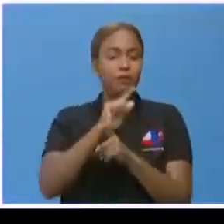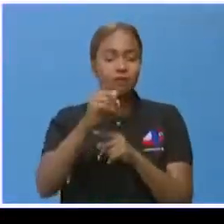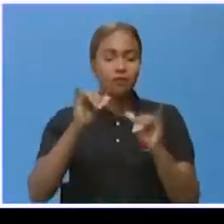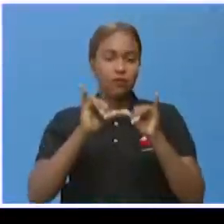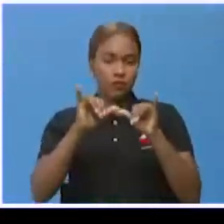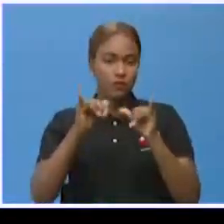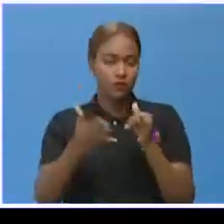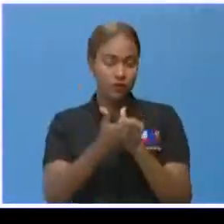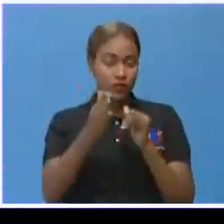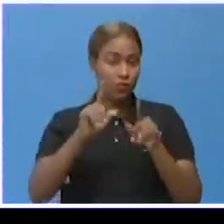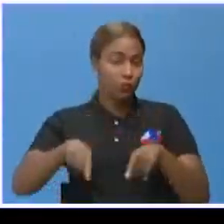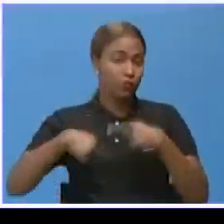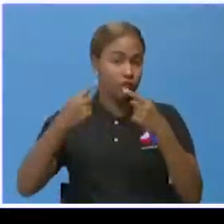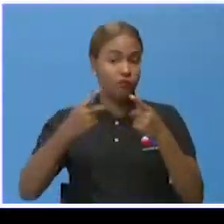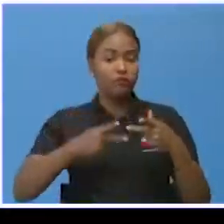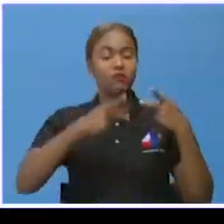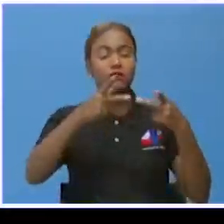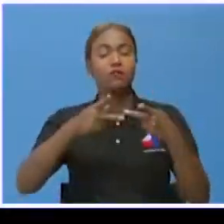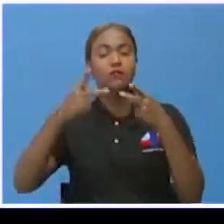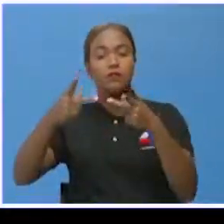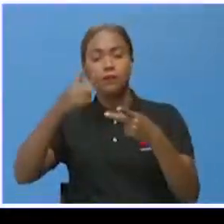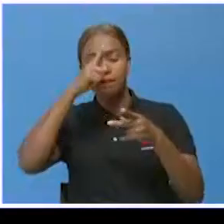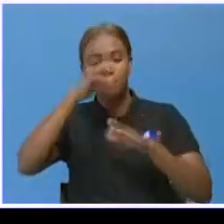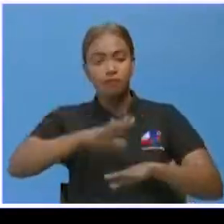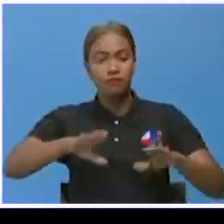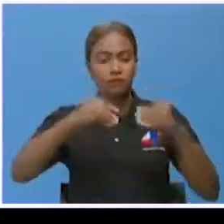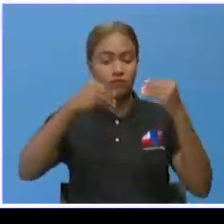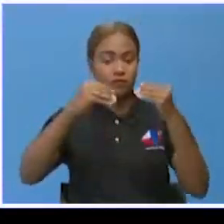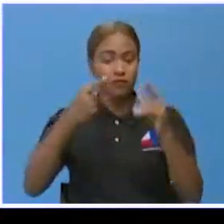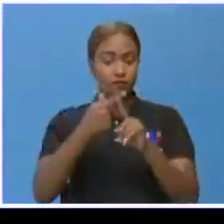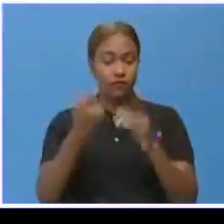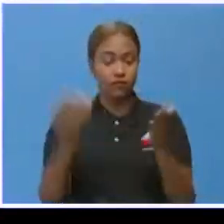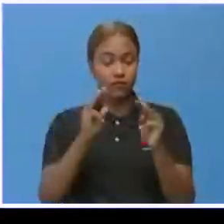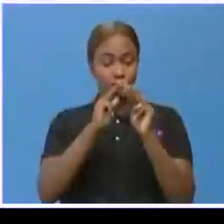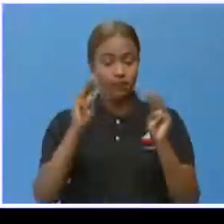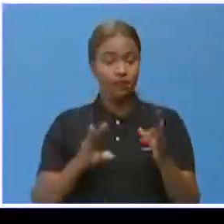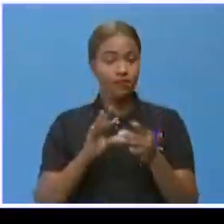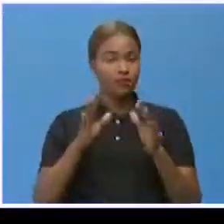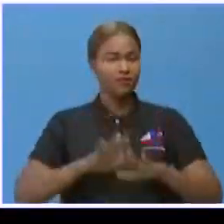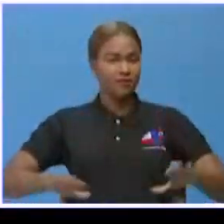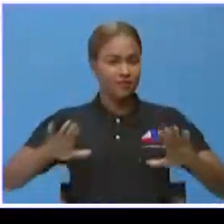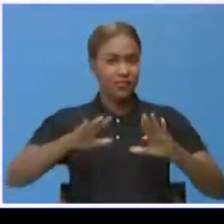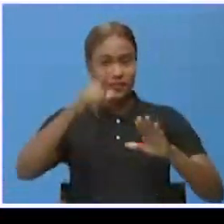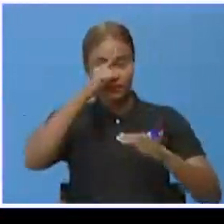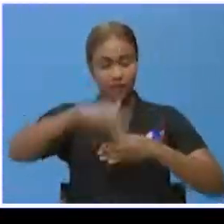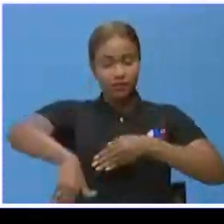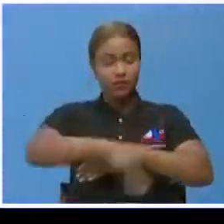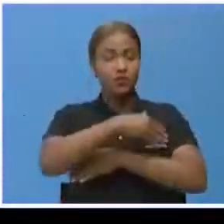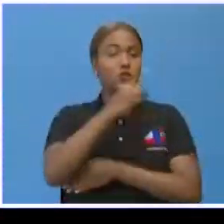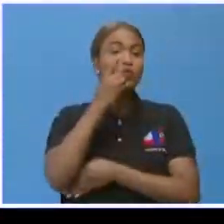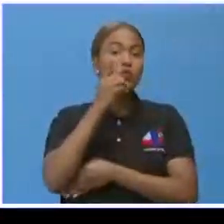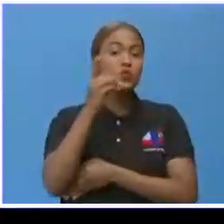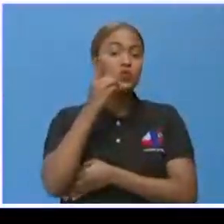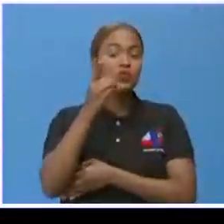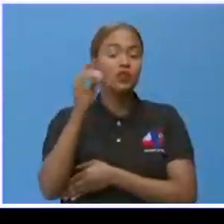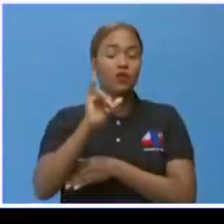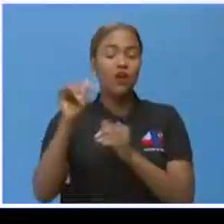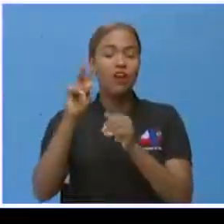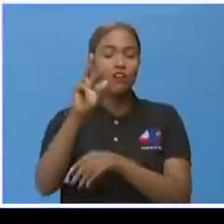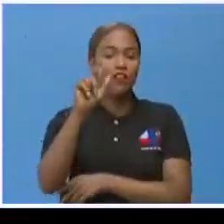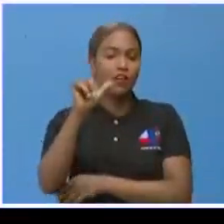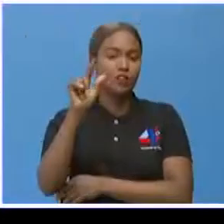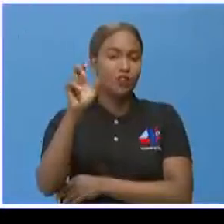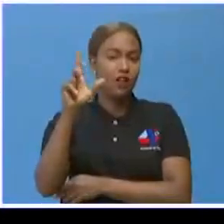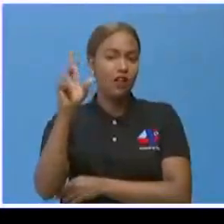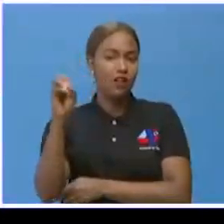supermercados. Durante un recorrido por las alterias comerciales del Distrito Nacional, como la Avenida Duarte con París y Villa Consuelo,